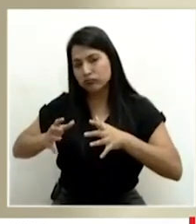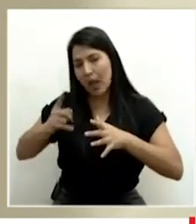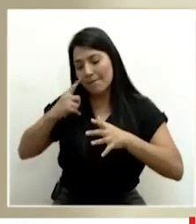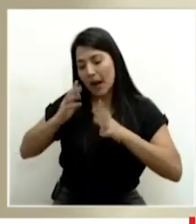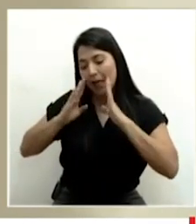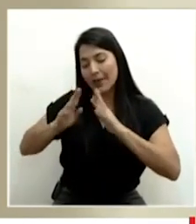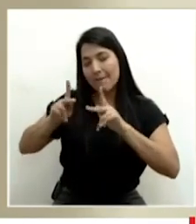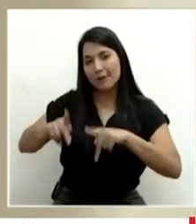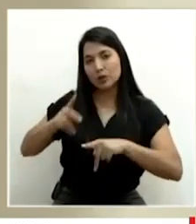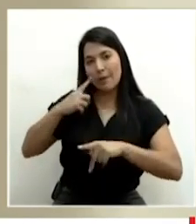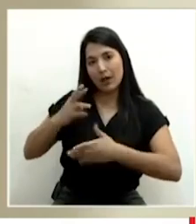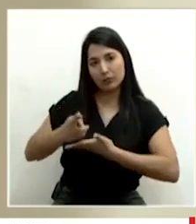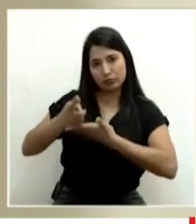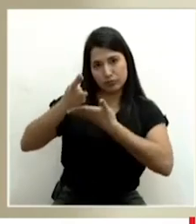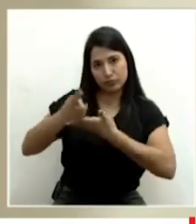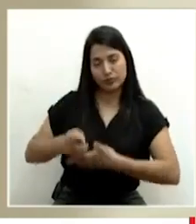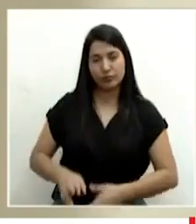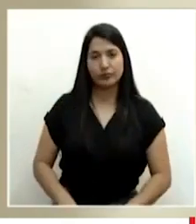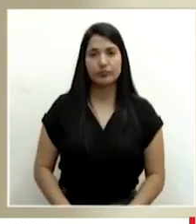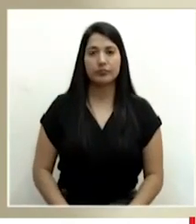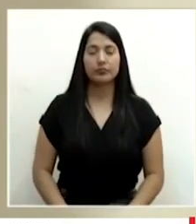colocarlo donde lo necesitemos.